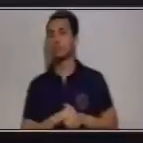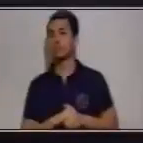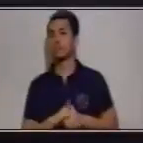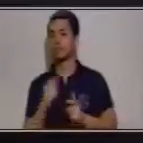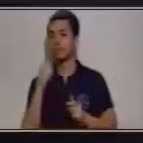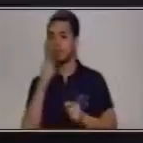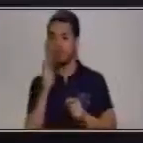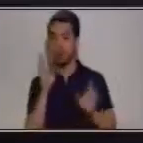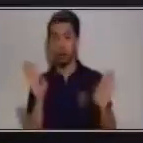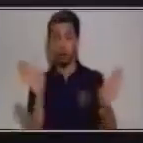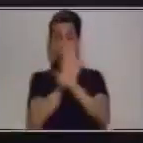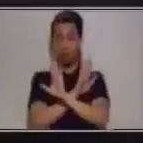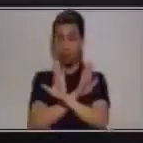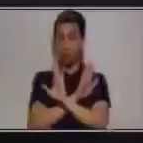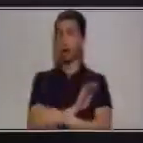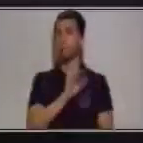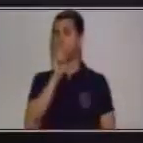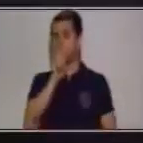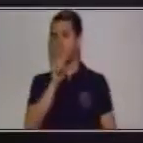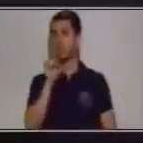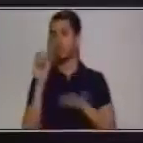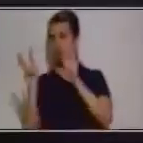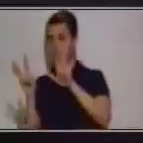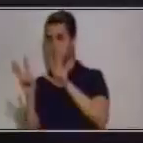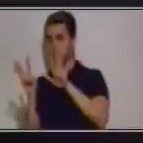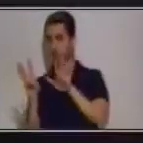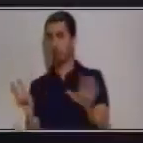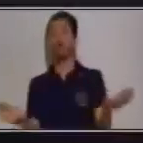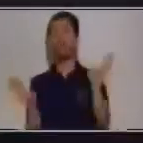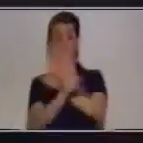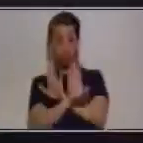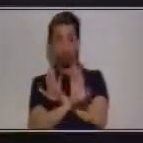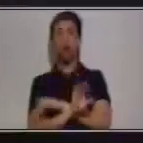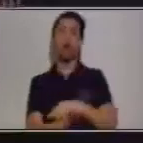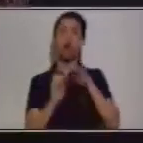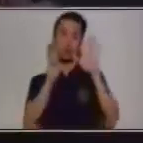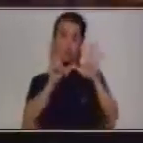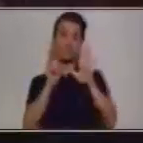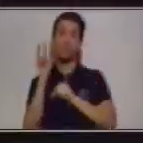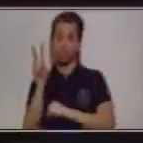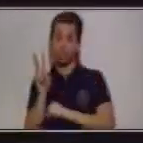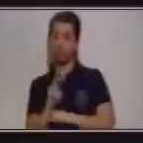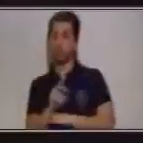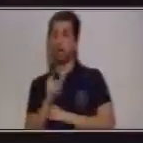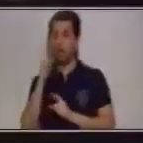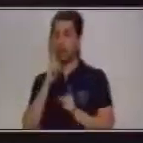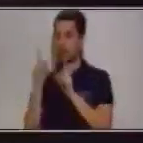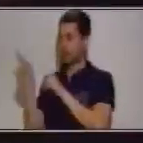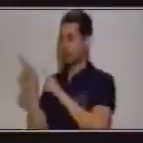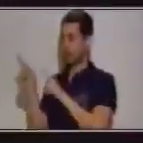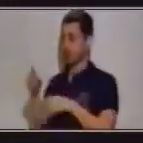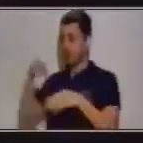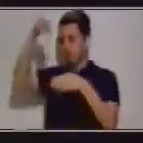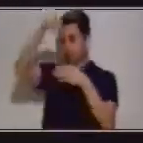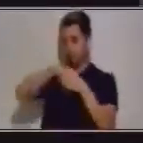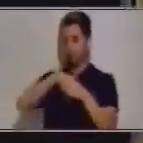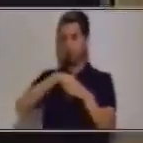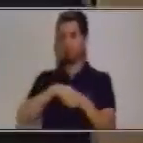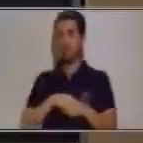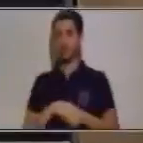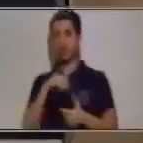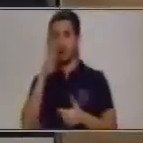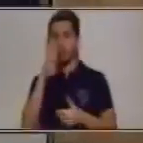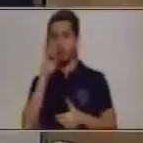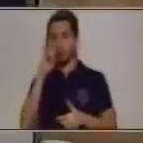tenemos un 28. Si lo tengo acá, es 82. Exacto. Pero ahora vamos al buzón. Vamos al buzón.